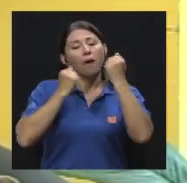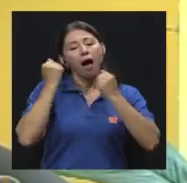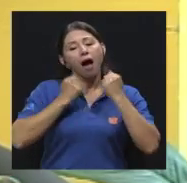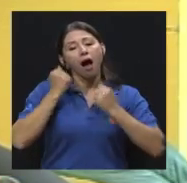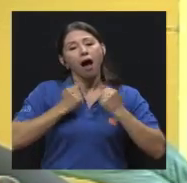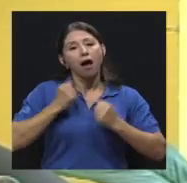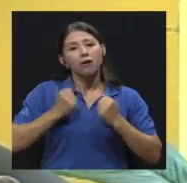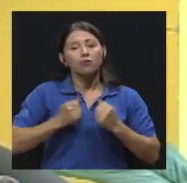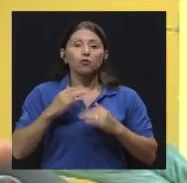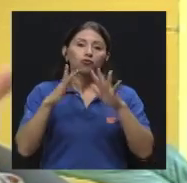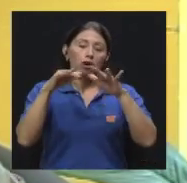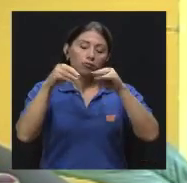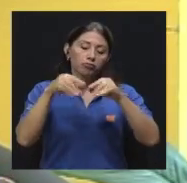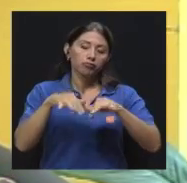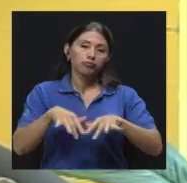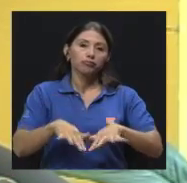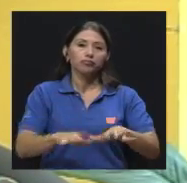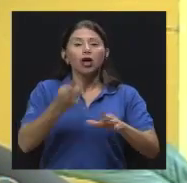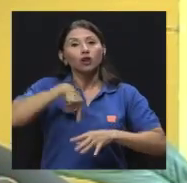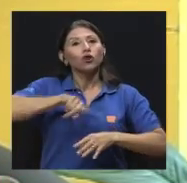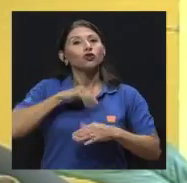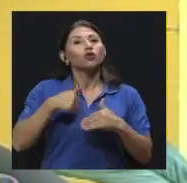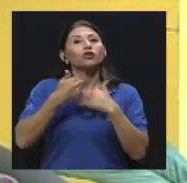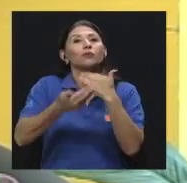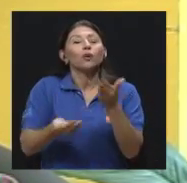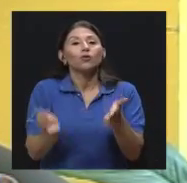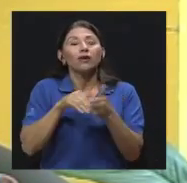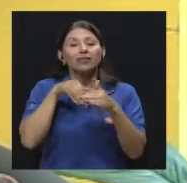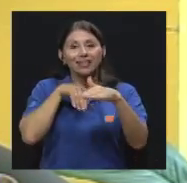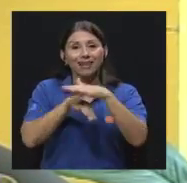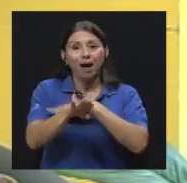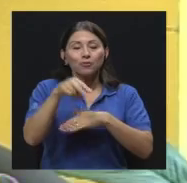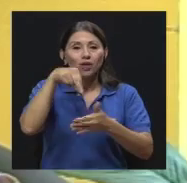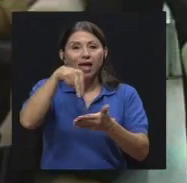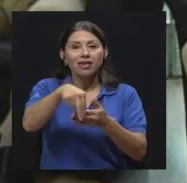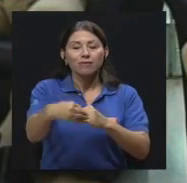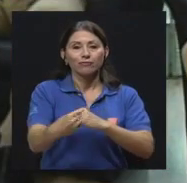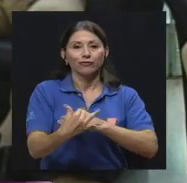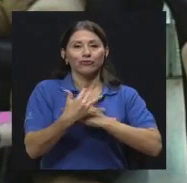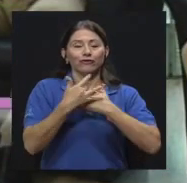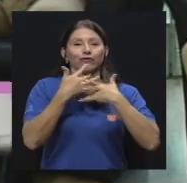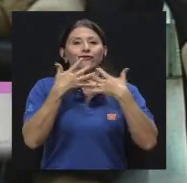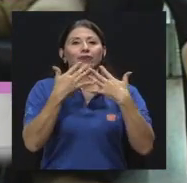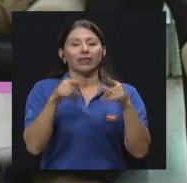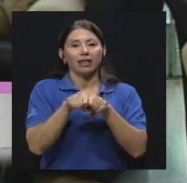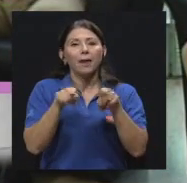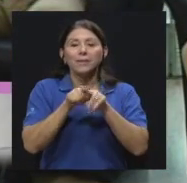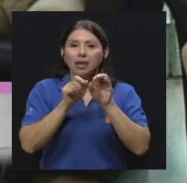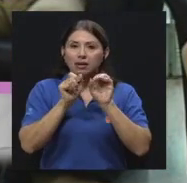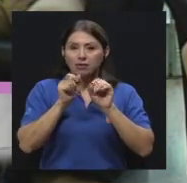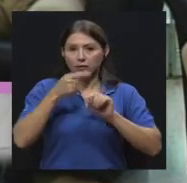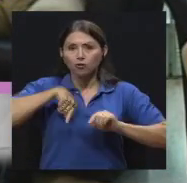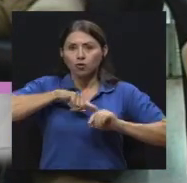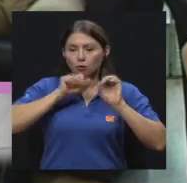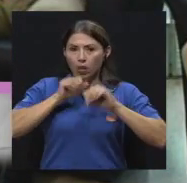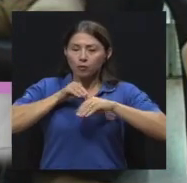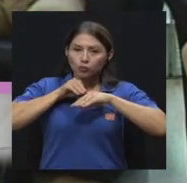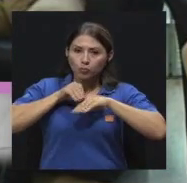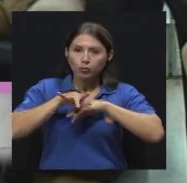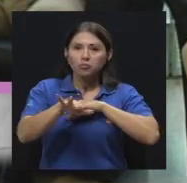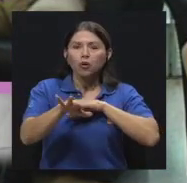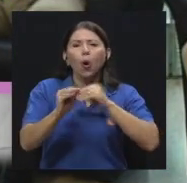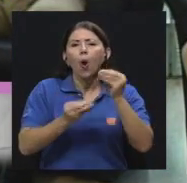esporas al baño. Nosotros entramos en segunda instancia y recogemos las esporas, ¿verdad? Y también las podemos transmitir